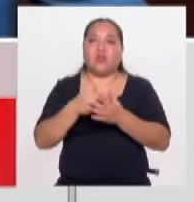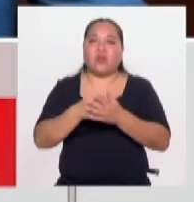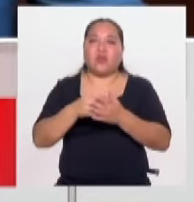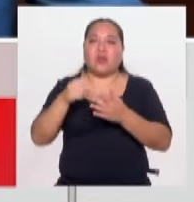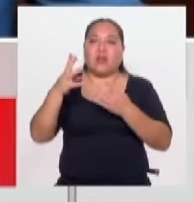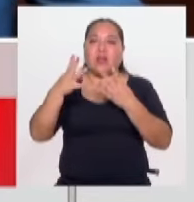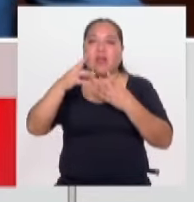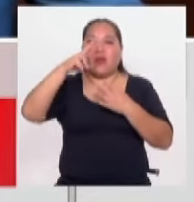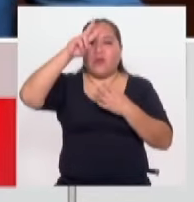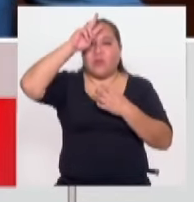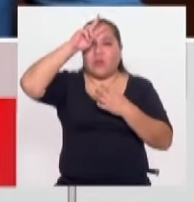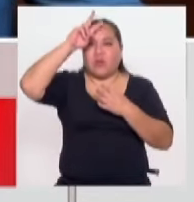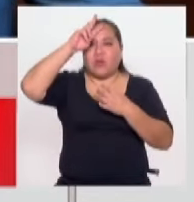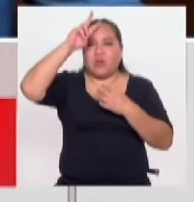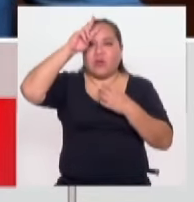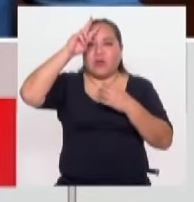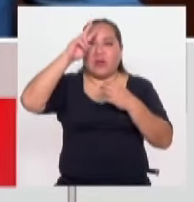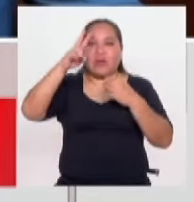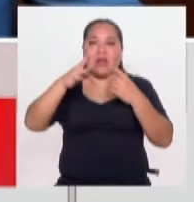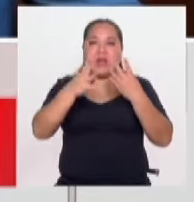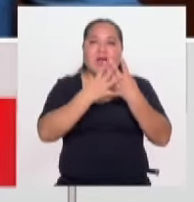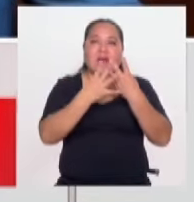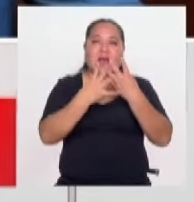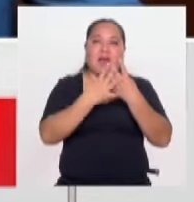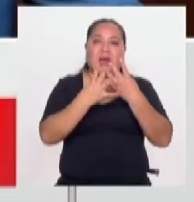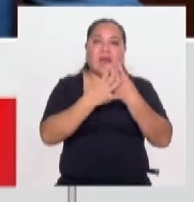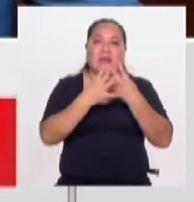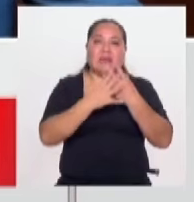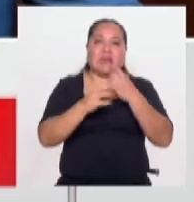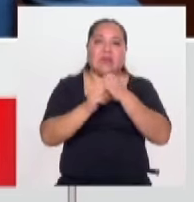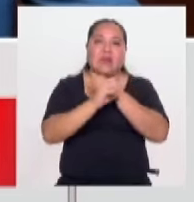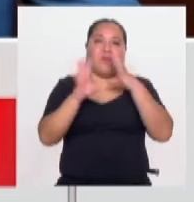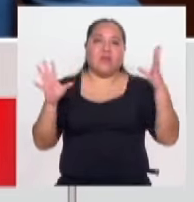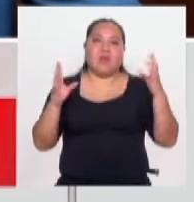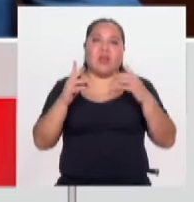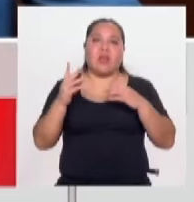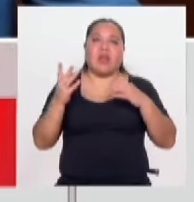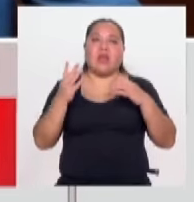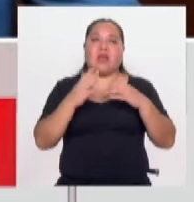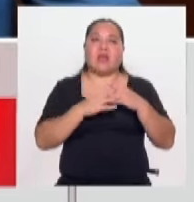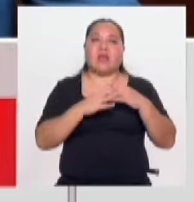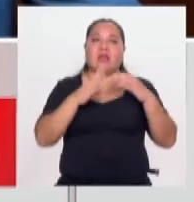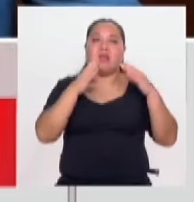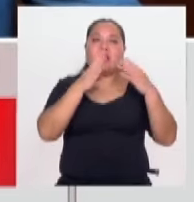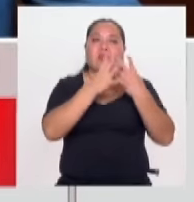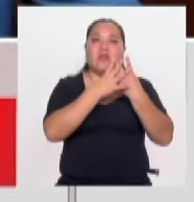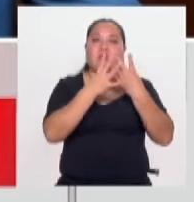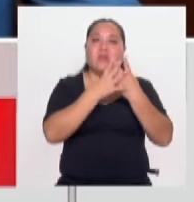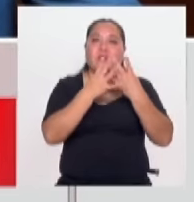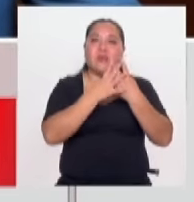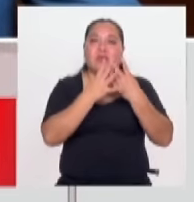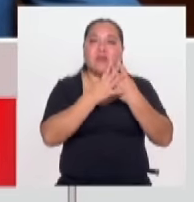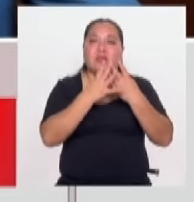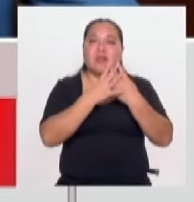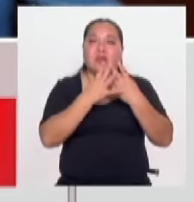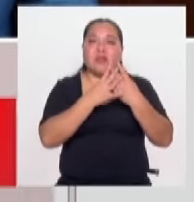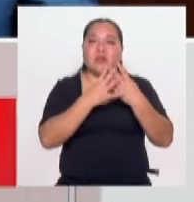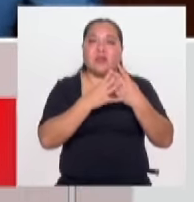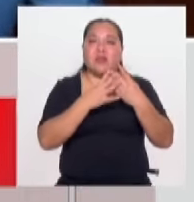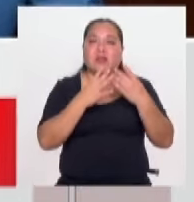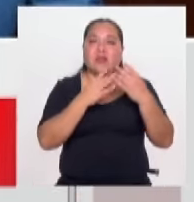explotan, hay penales que son ya inmanejables. Usted tiene sobrepoblación de